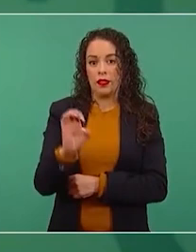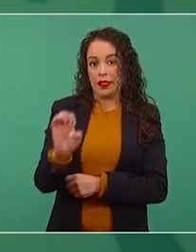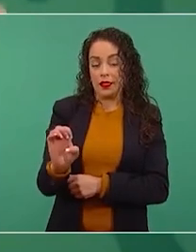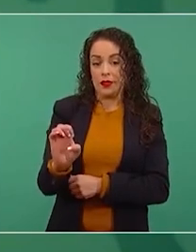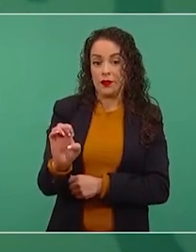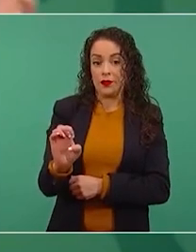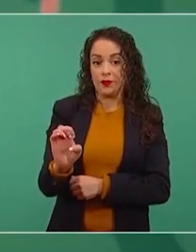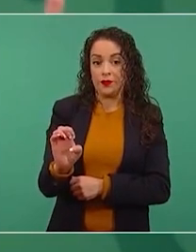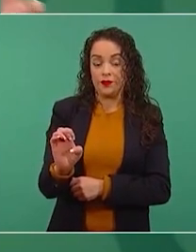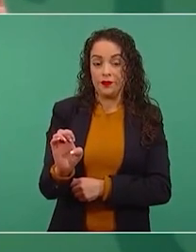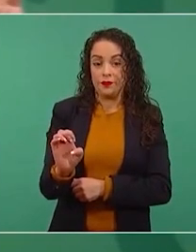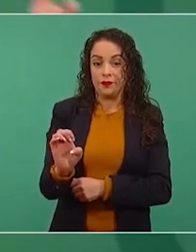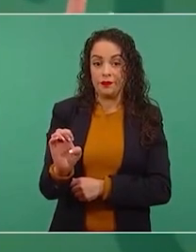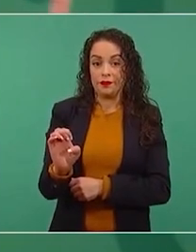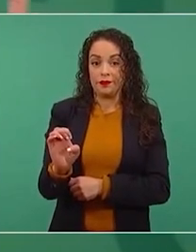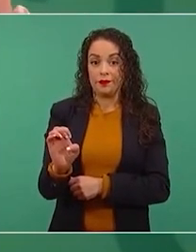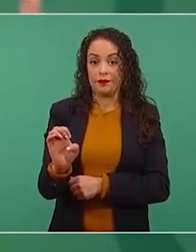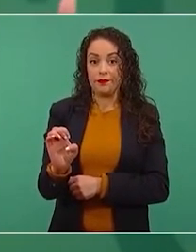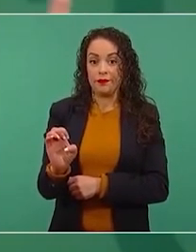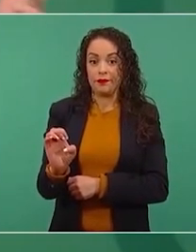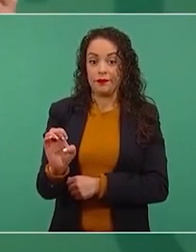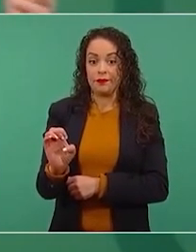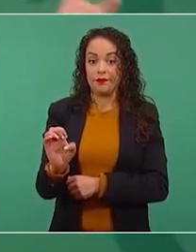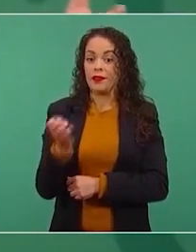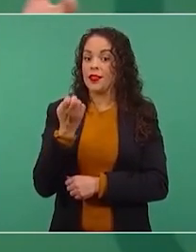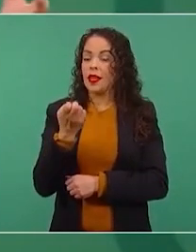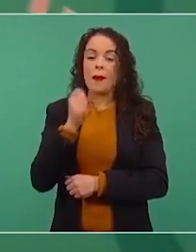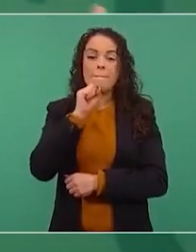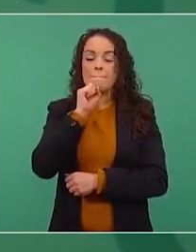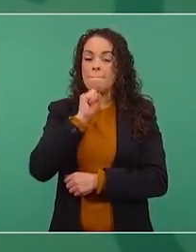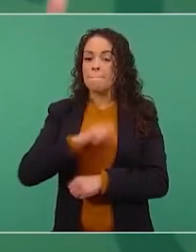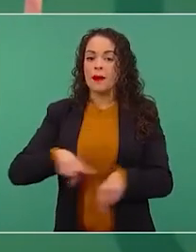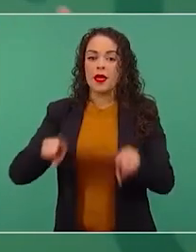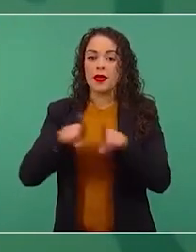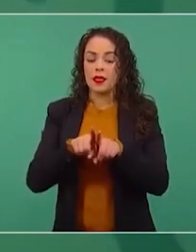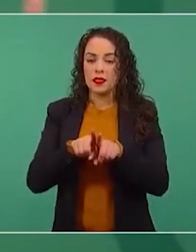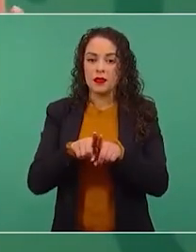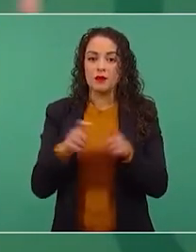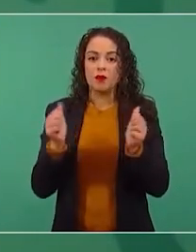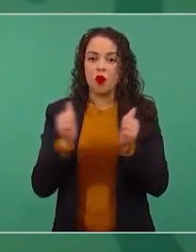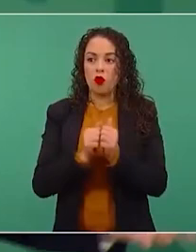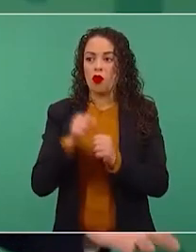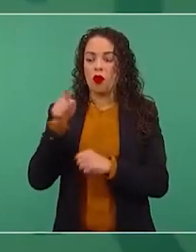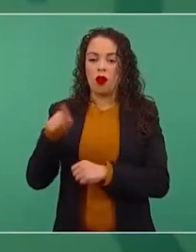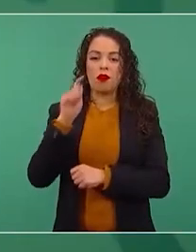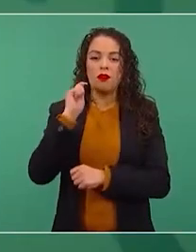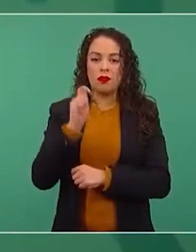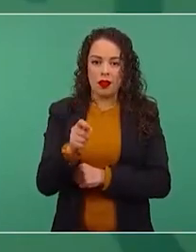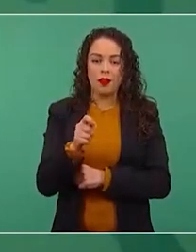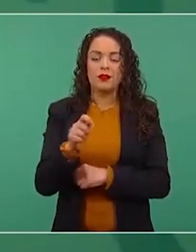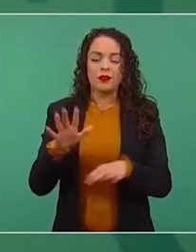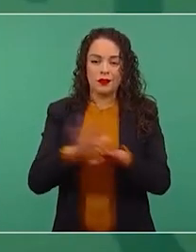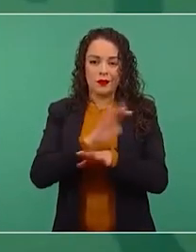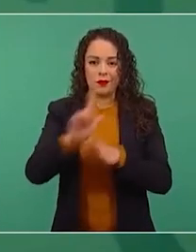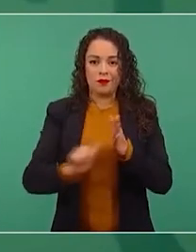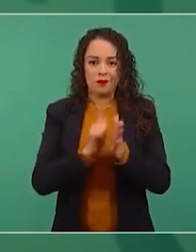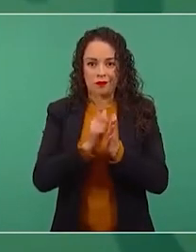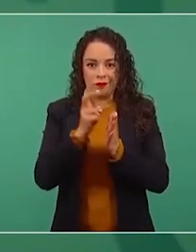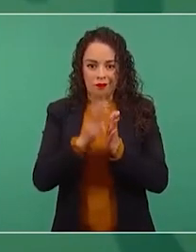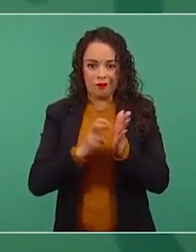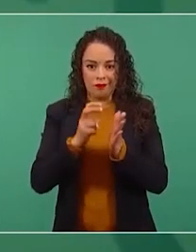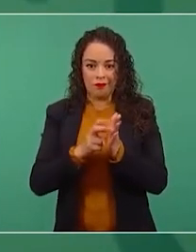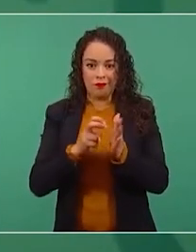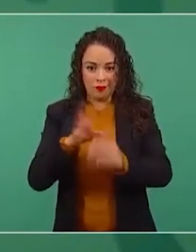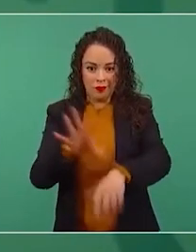Lo mismo con la llamada reforma energética en el caso del petróleo. Hace